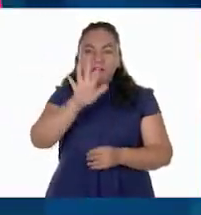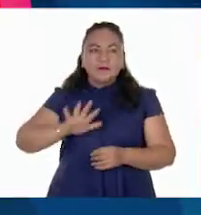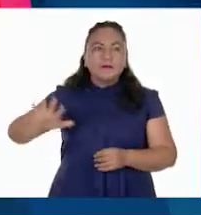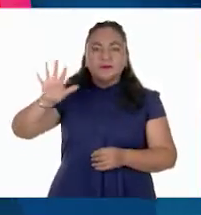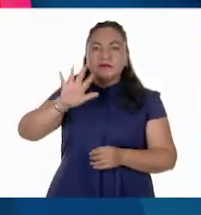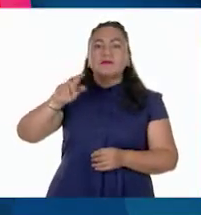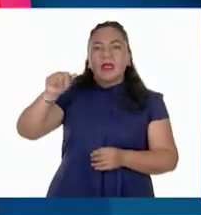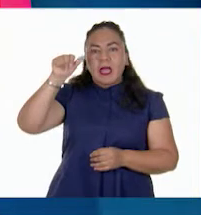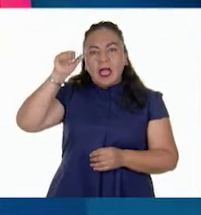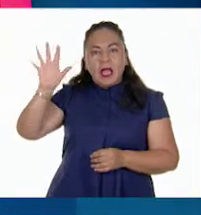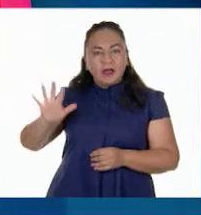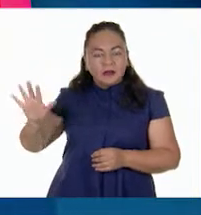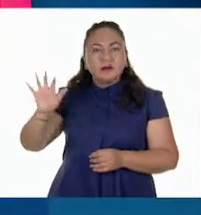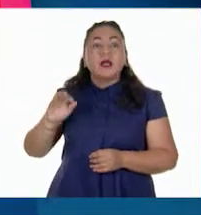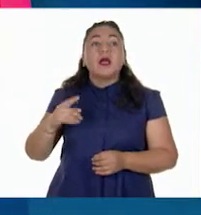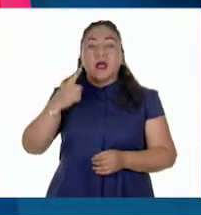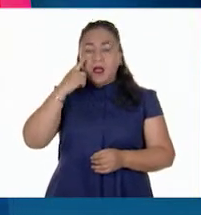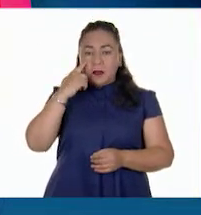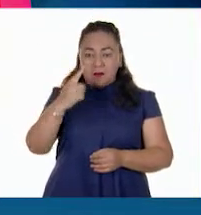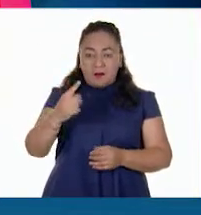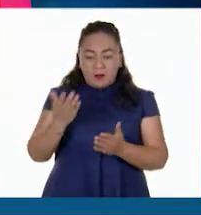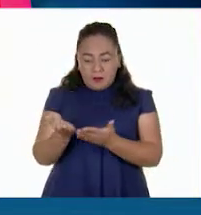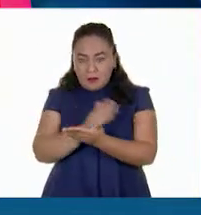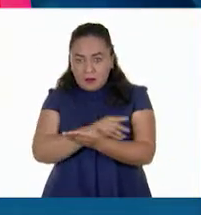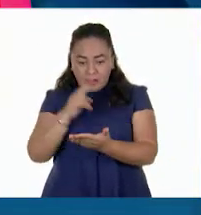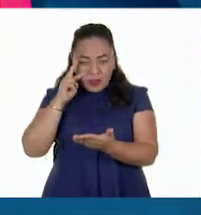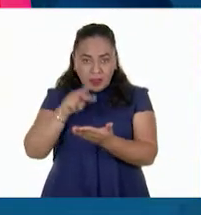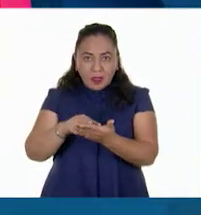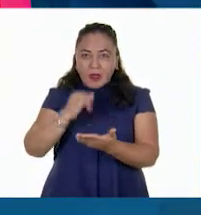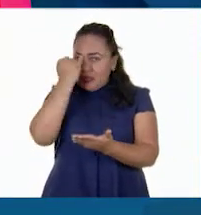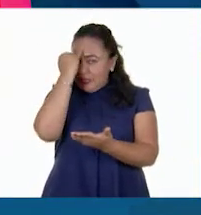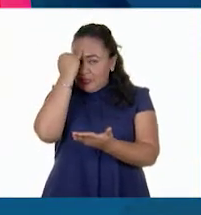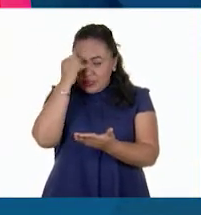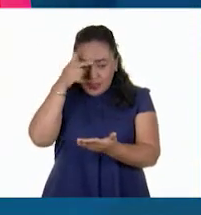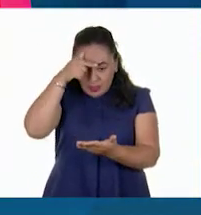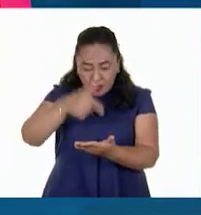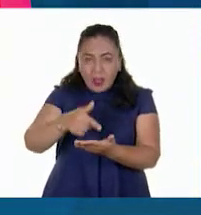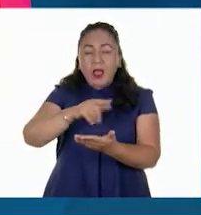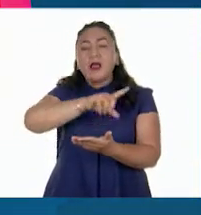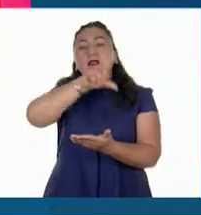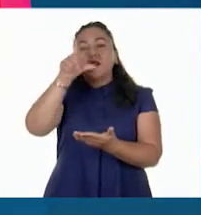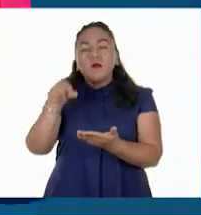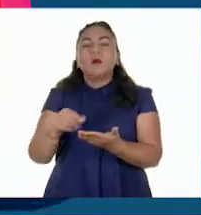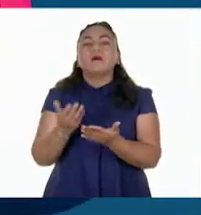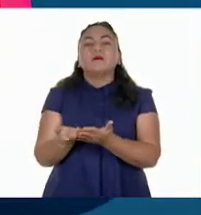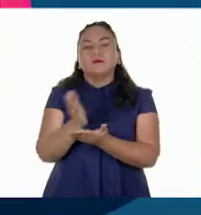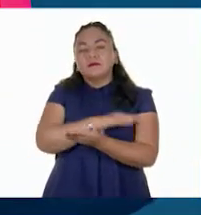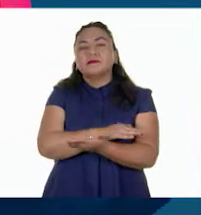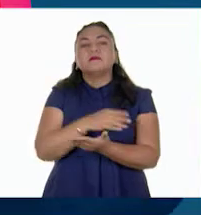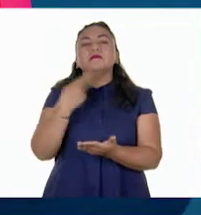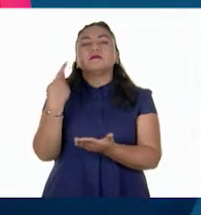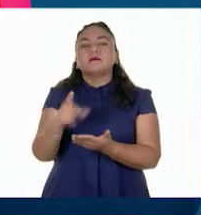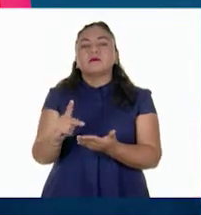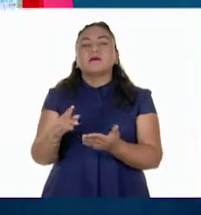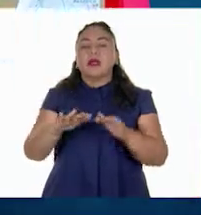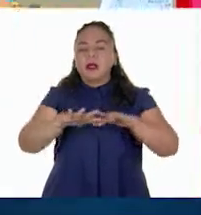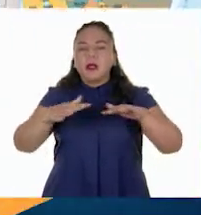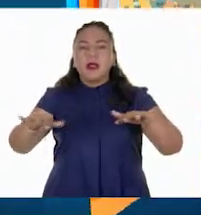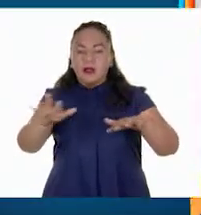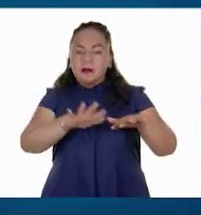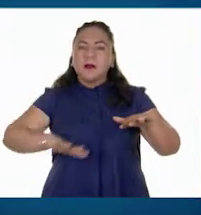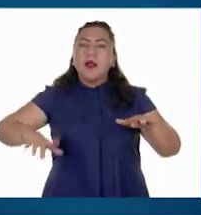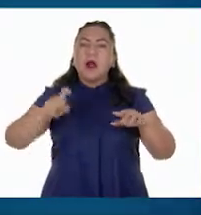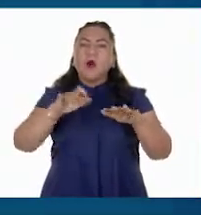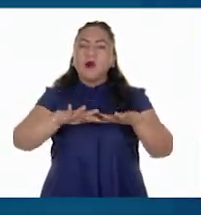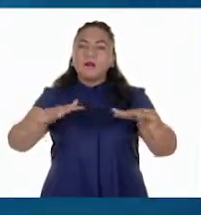77 para ubicarla o para ubicarla a India y después consultemos el mapa de relieve continental y oceánico en Asia